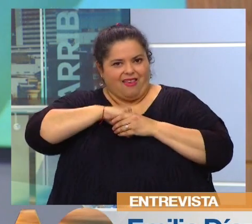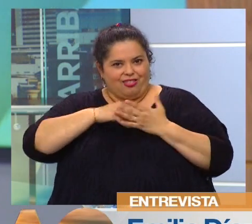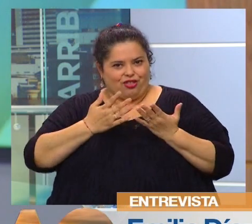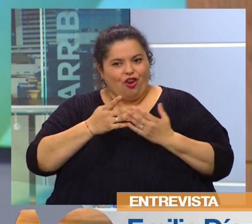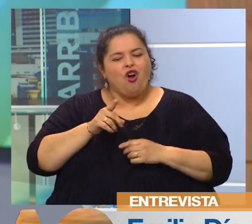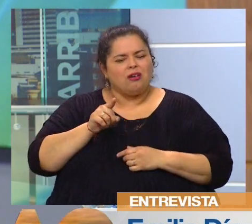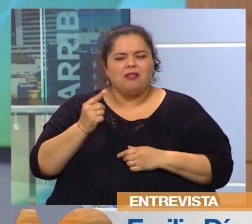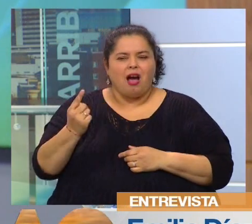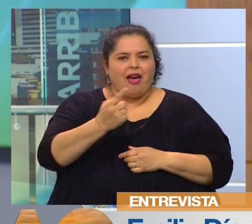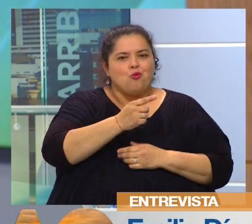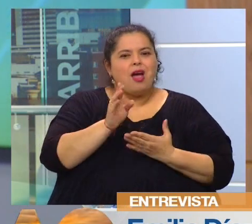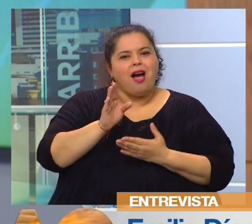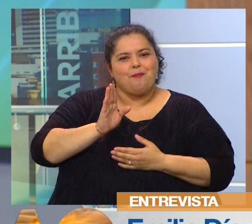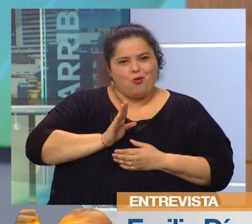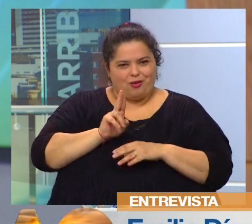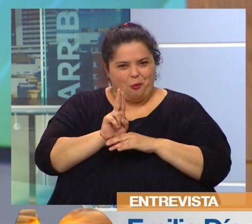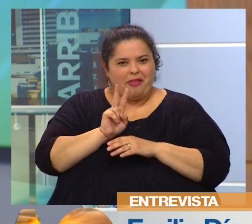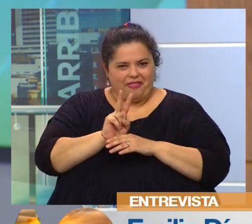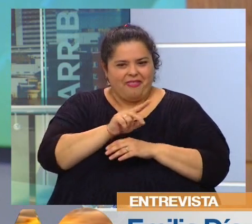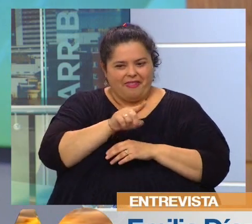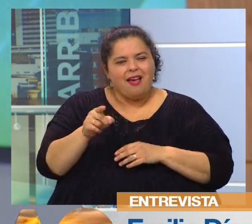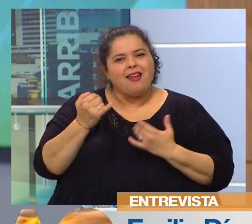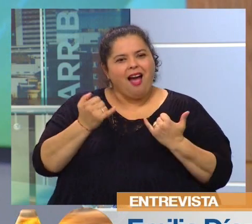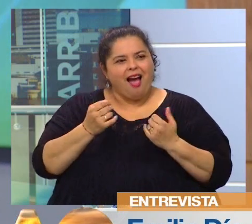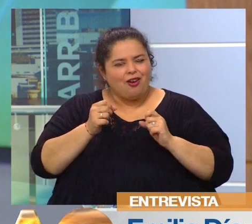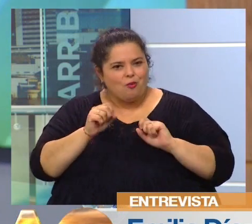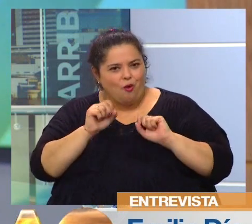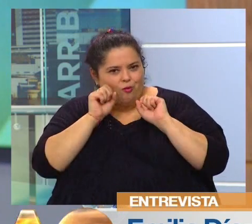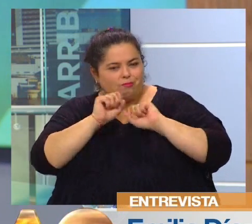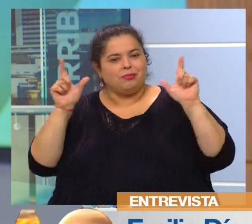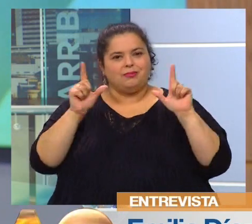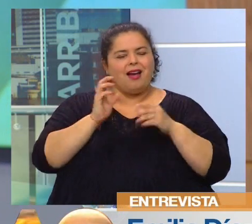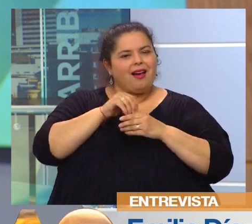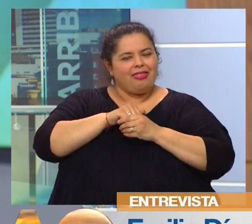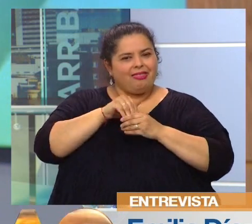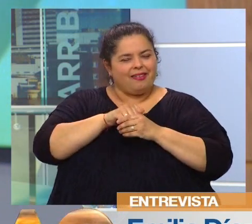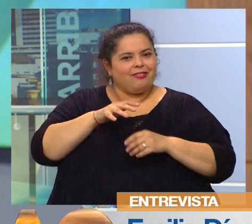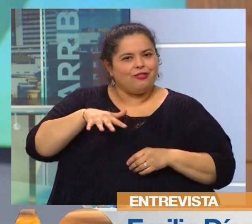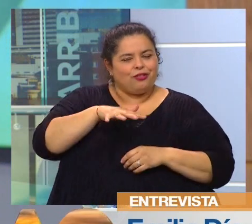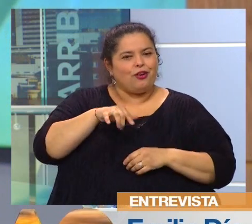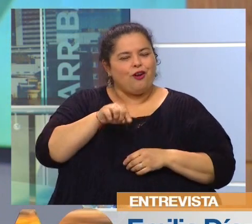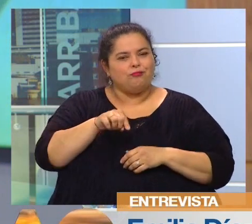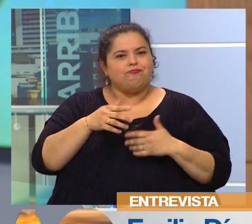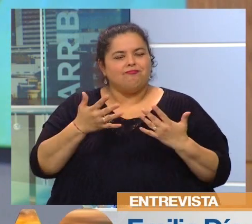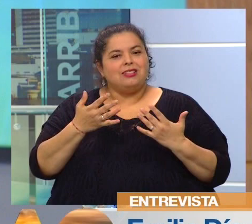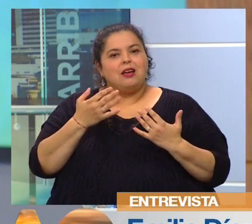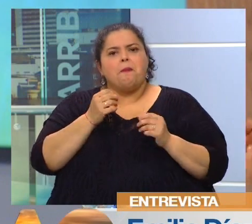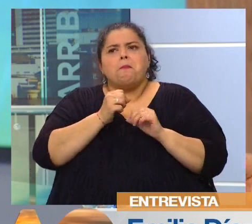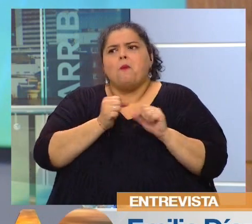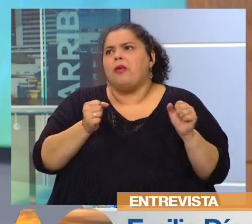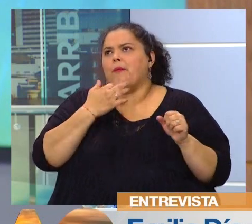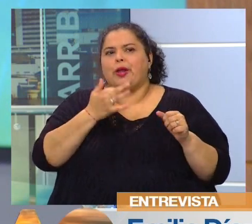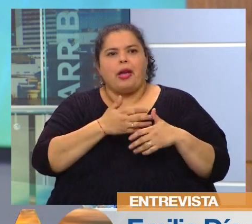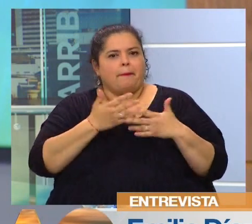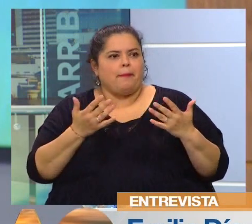tienen en común todas. Despertar lo sutil a través de un acto, que puede tener una ramita, un